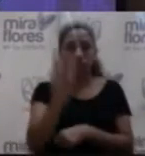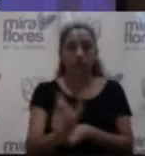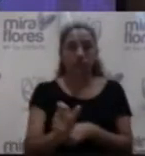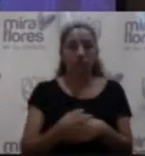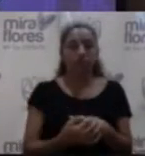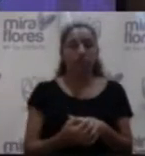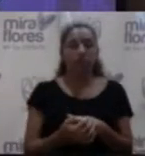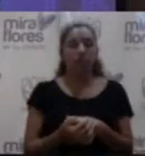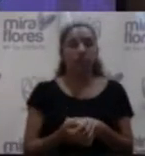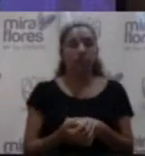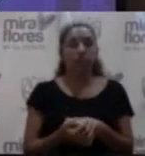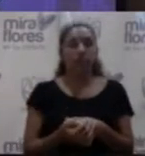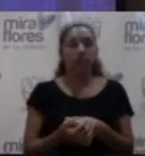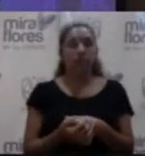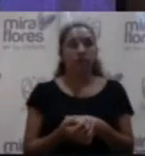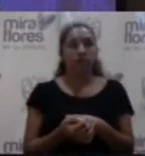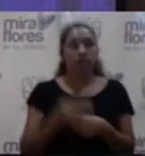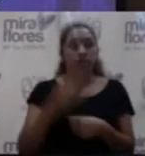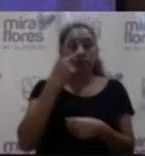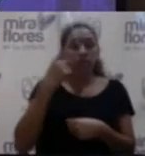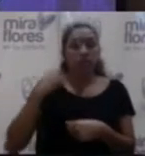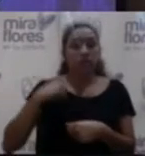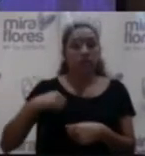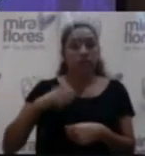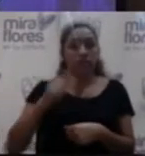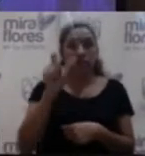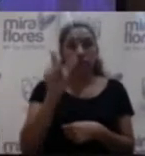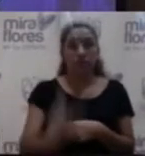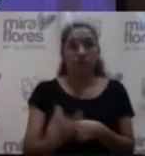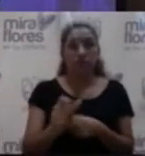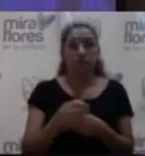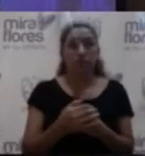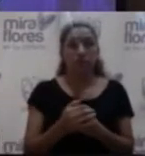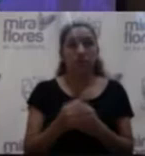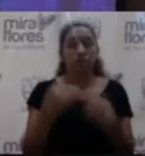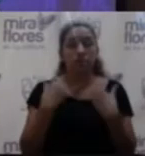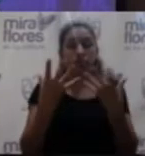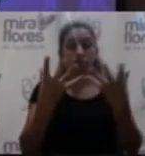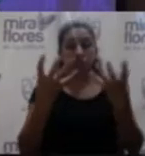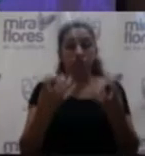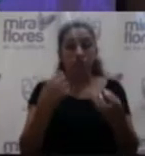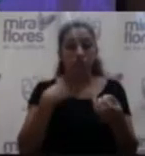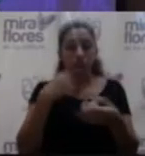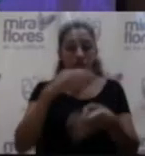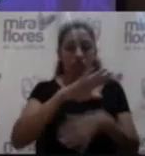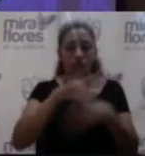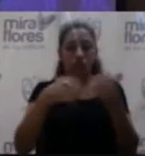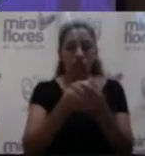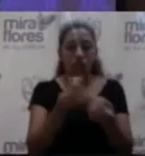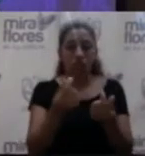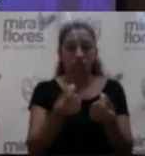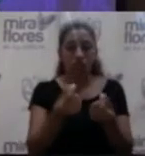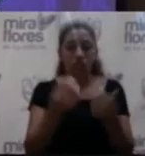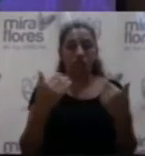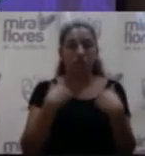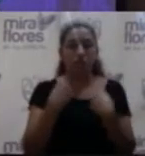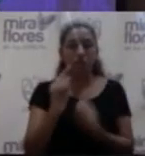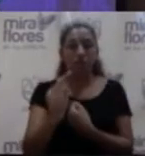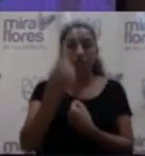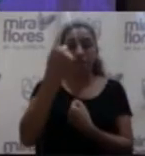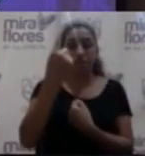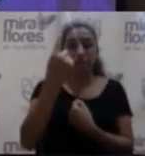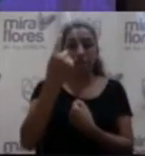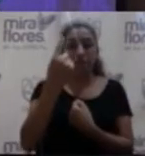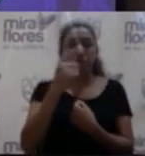Como verán, señor Alcalde, señores regidores, algo que yo quiero resaltar de este presupuesto es, en primer lugar, es una cifra